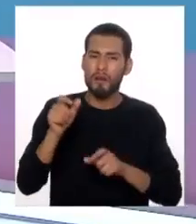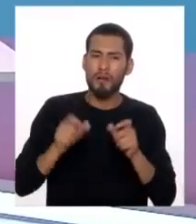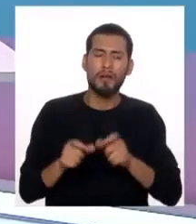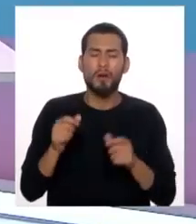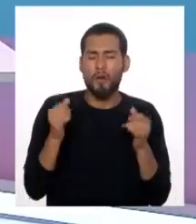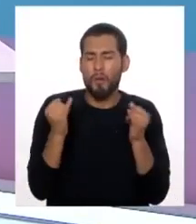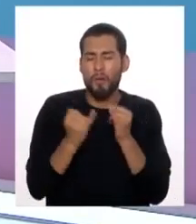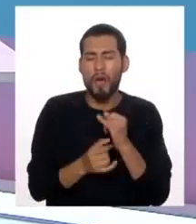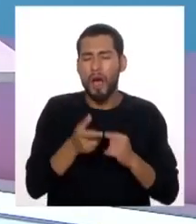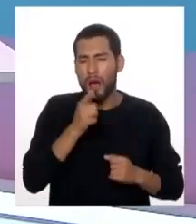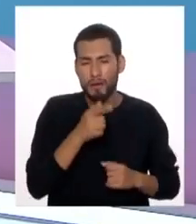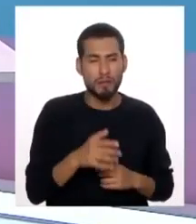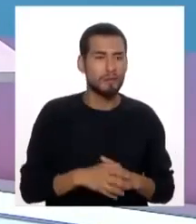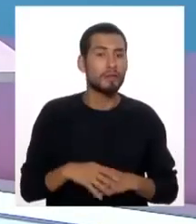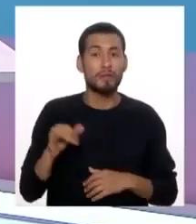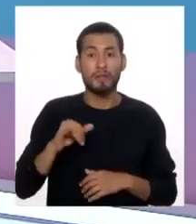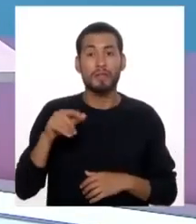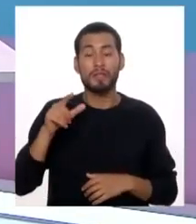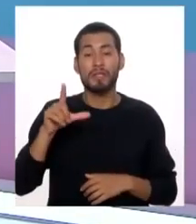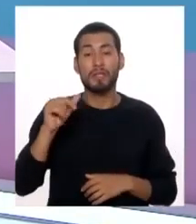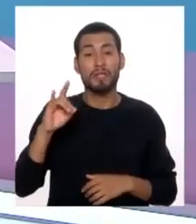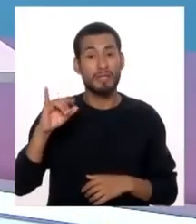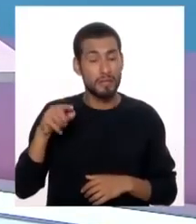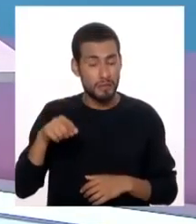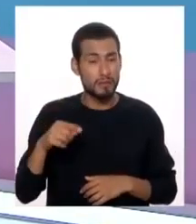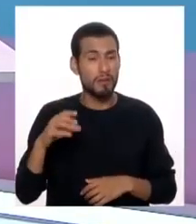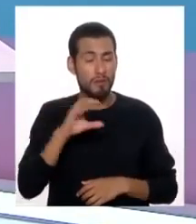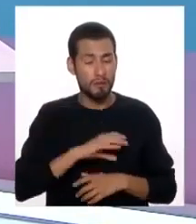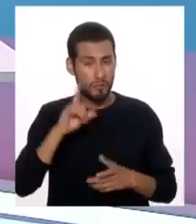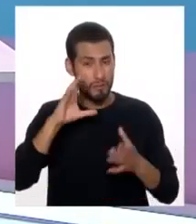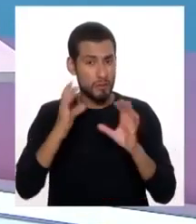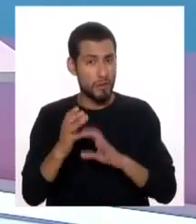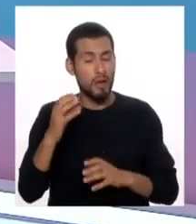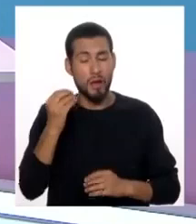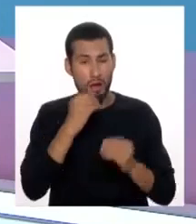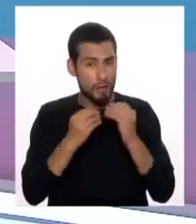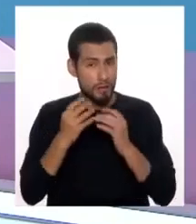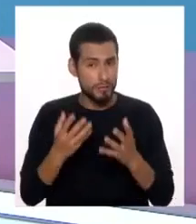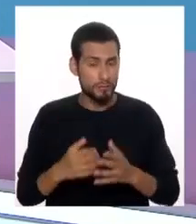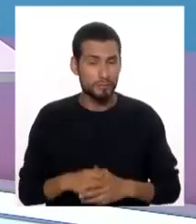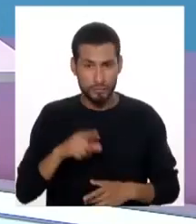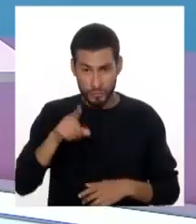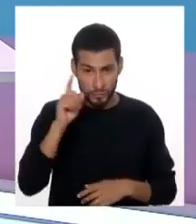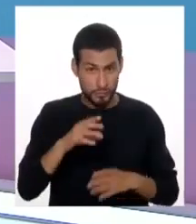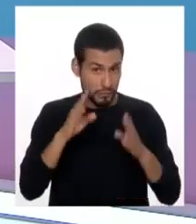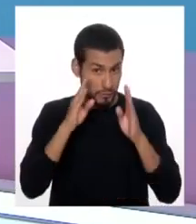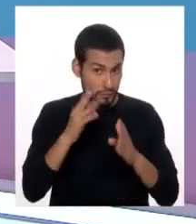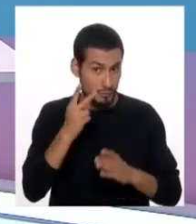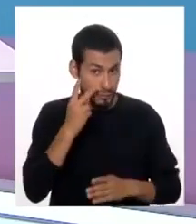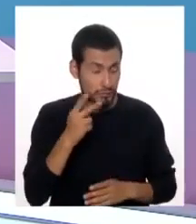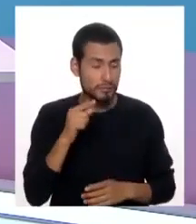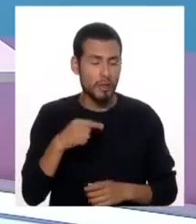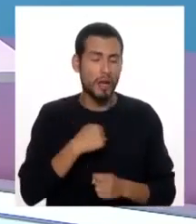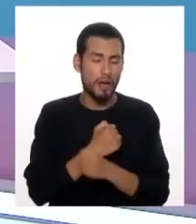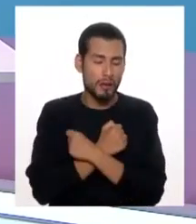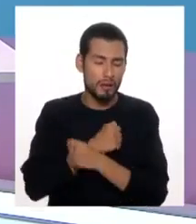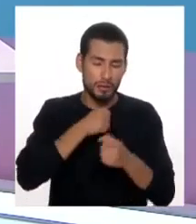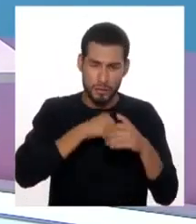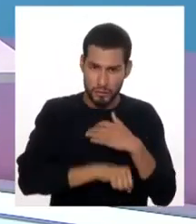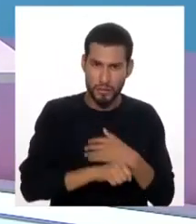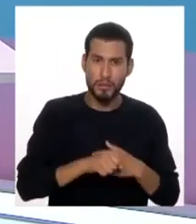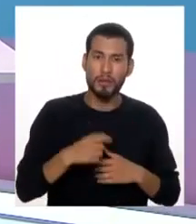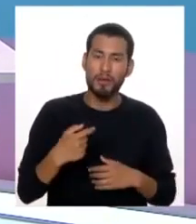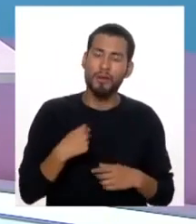tenido, y muchas personas conocidas como Lady Diana, ha tenido un trastorno en la conducta alimentaria. Así que atentos, por ese amor que tenemos a los hijos,